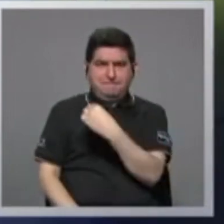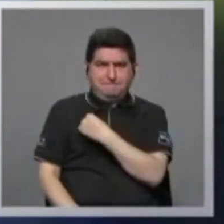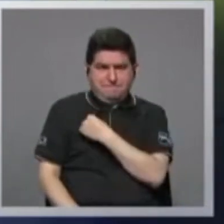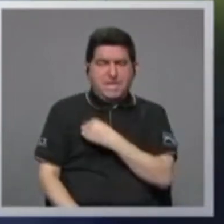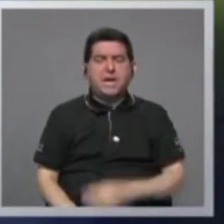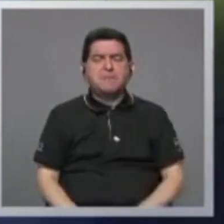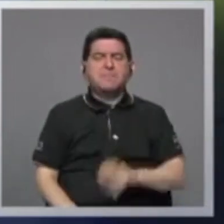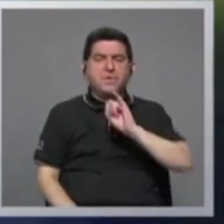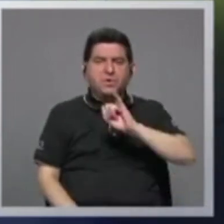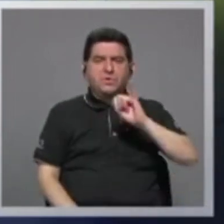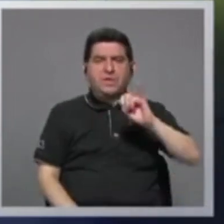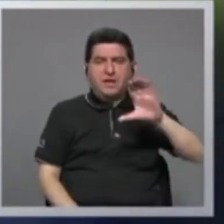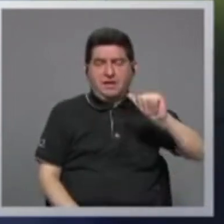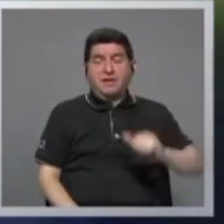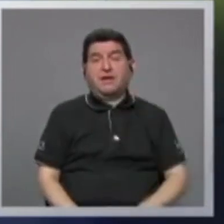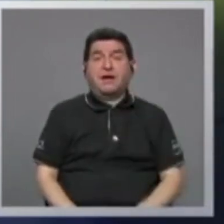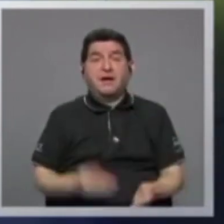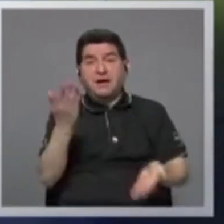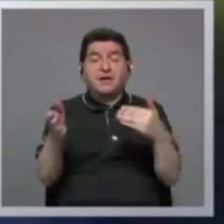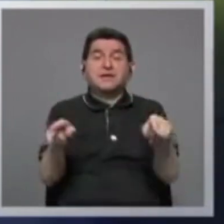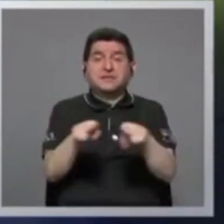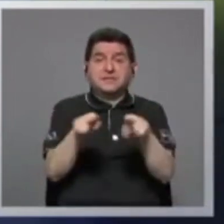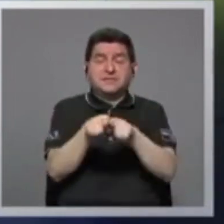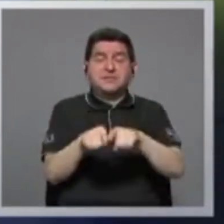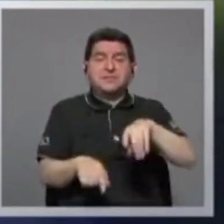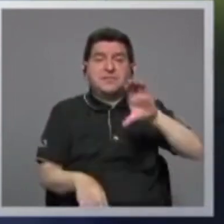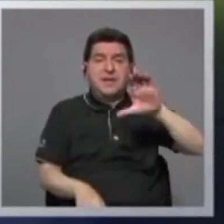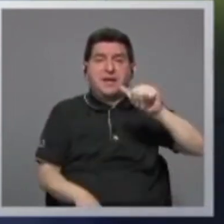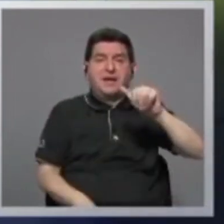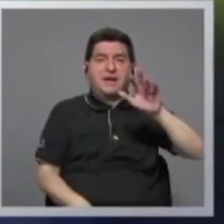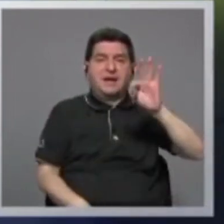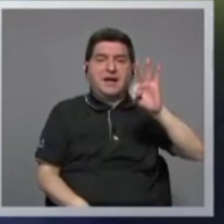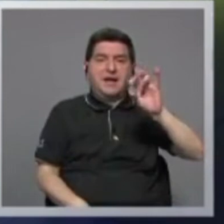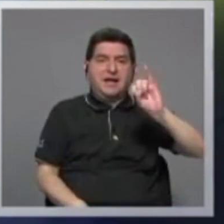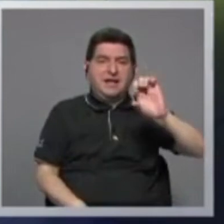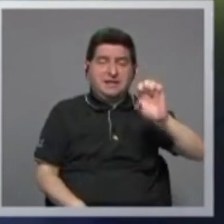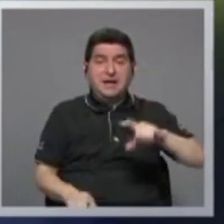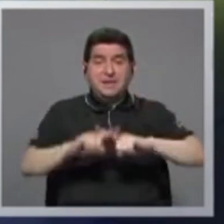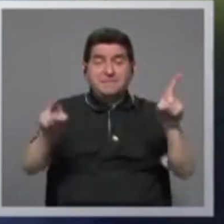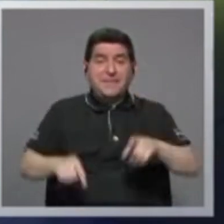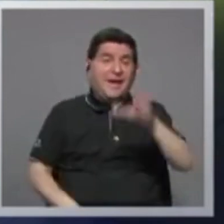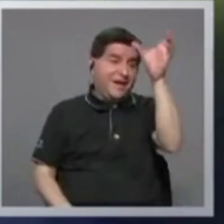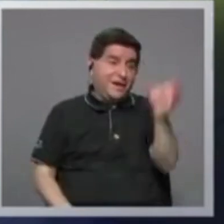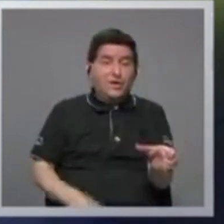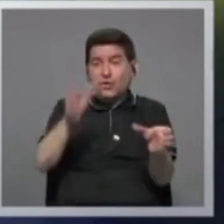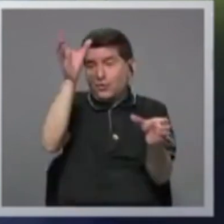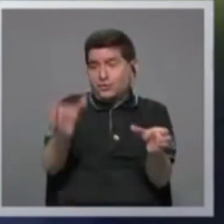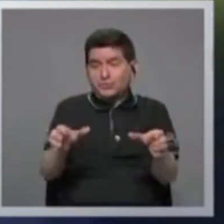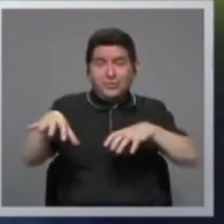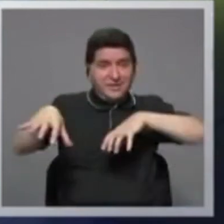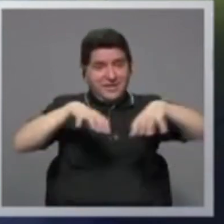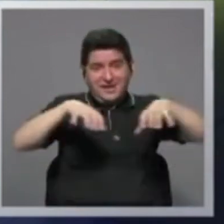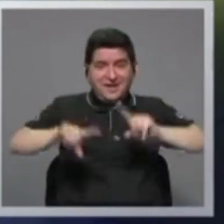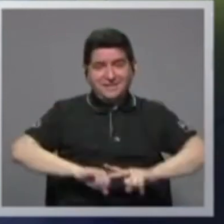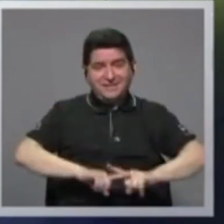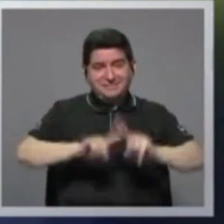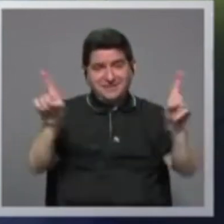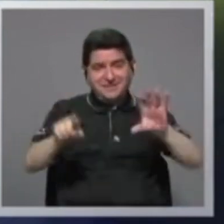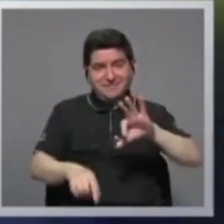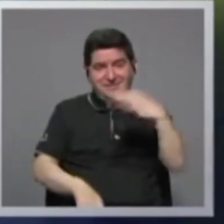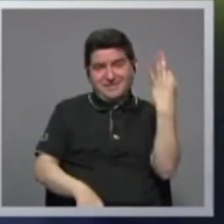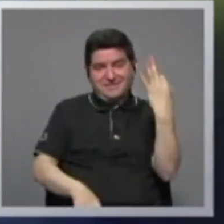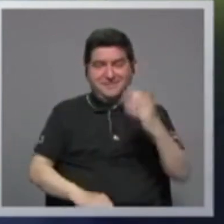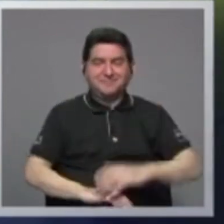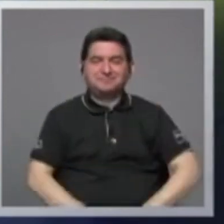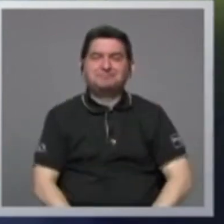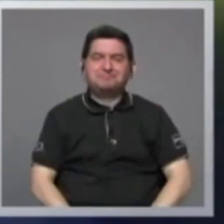ICA, y eventualmente hasta del CATI, pero los continentes se movieron de la forma que lo hicieron.